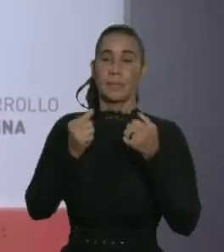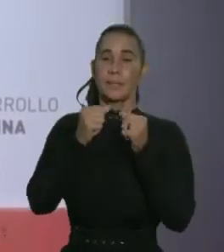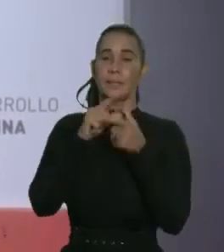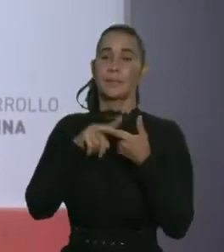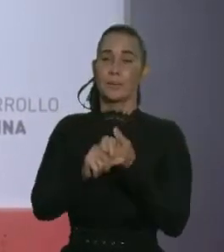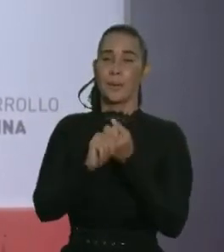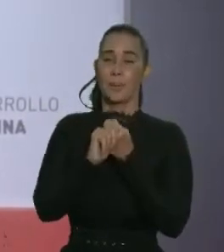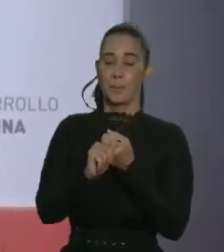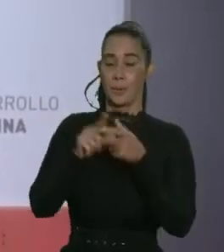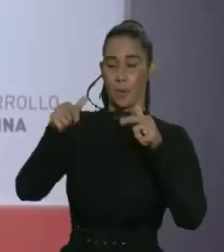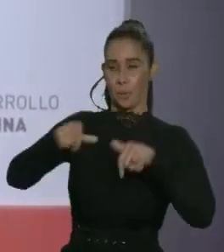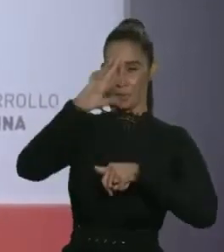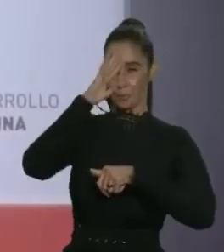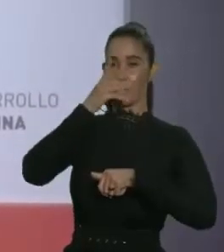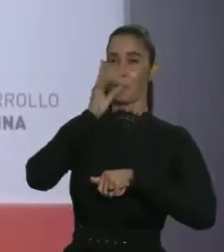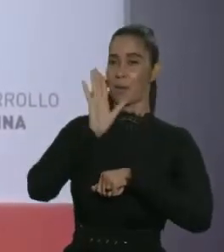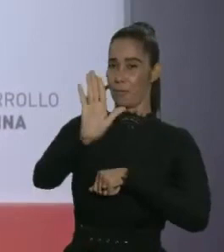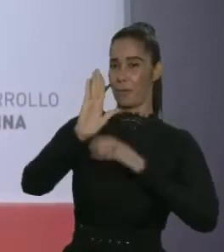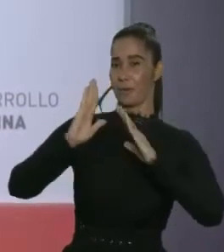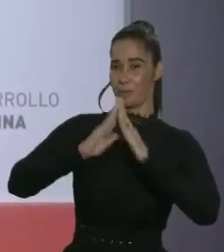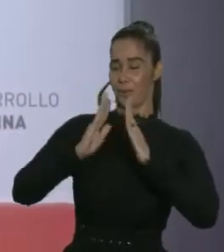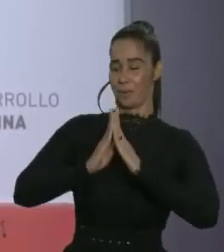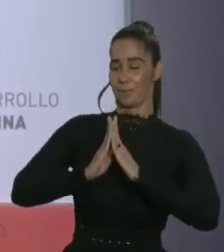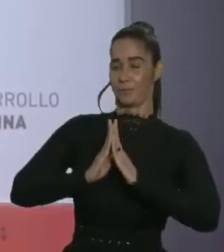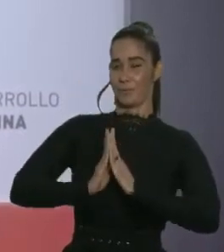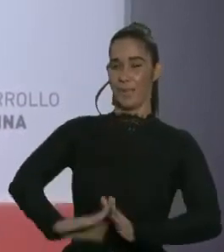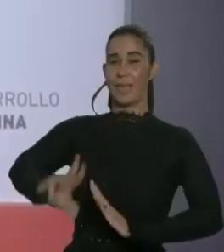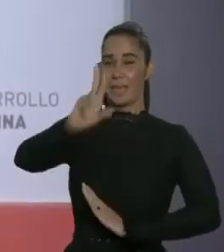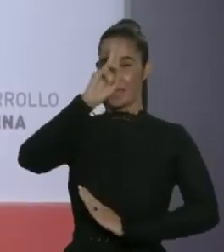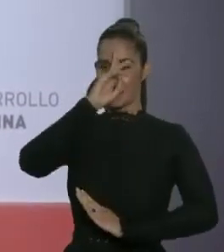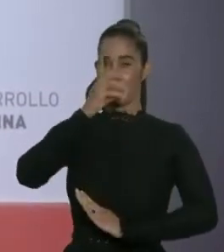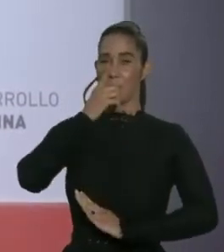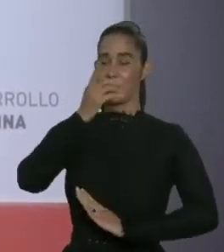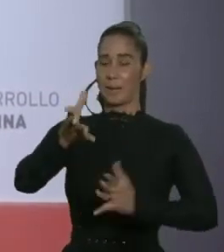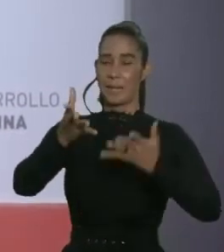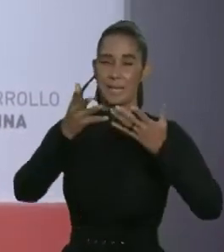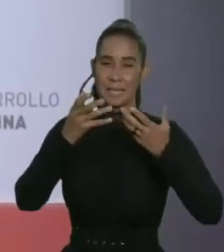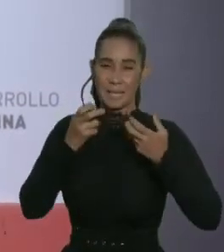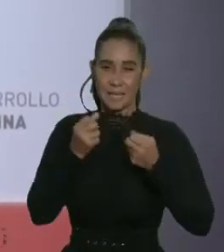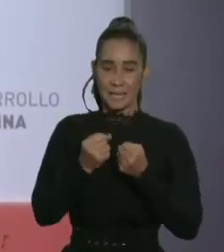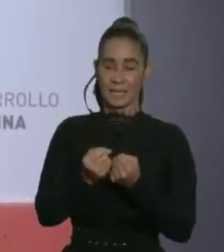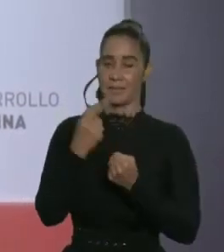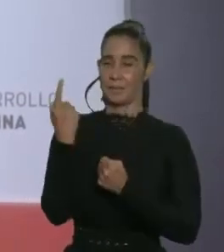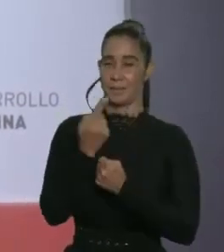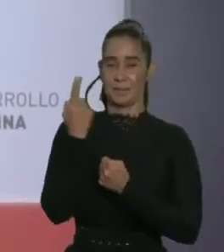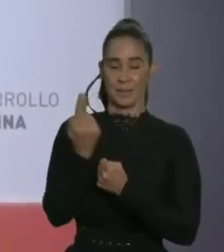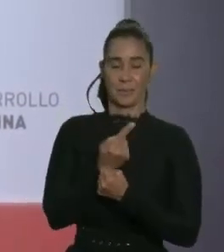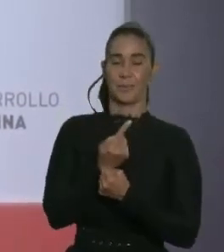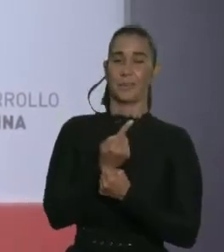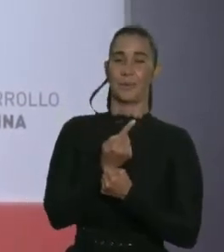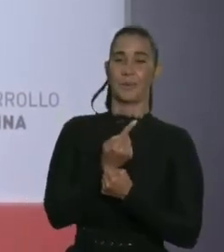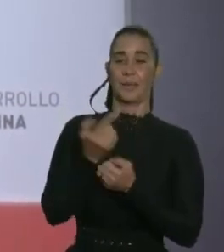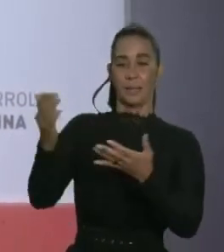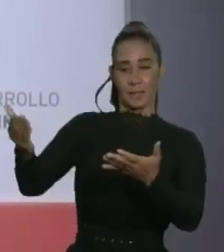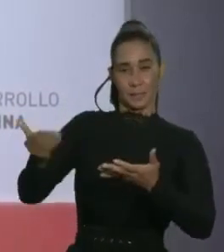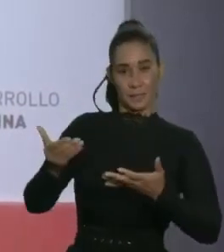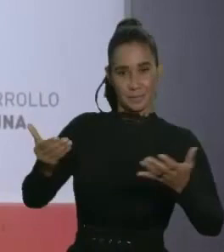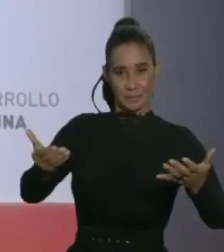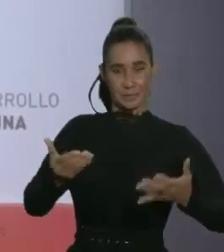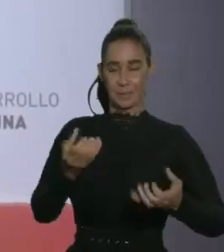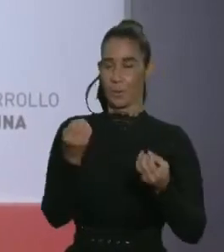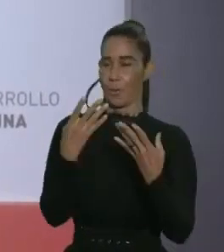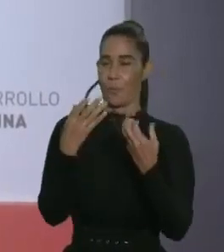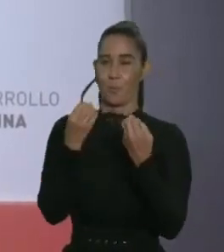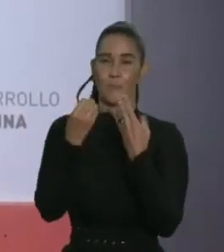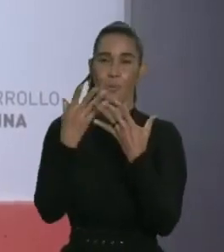amigos, como en su casa, porque República Dominicana les quiere, siempre recibe con